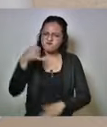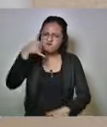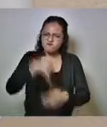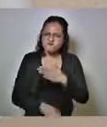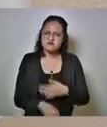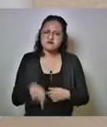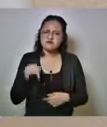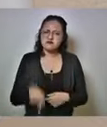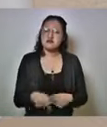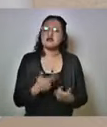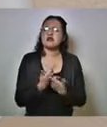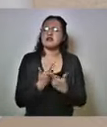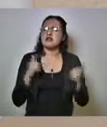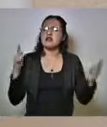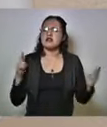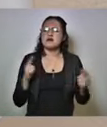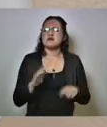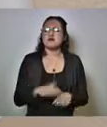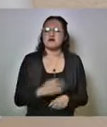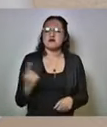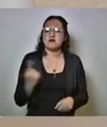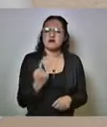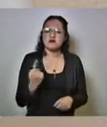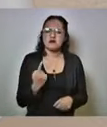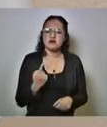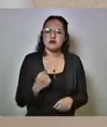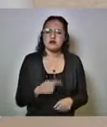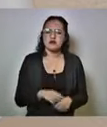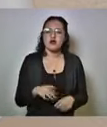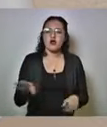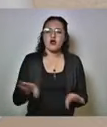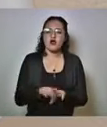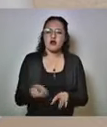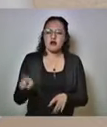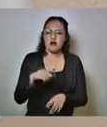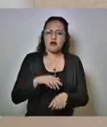esas libertades son producto de vinculaciones